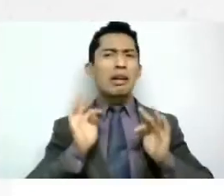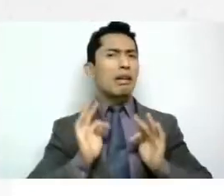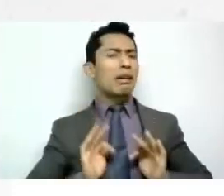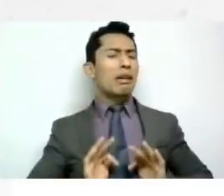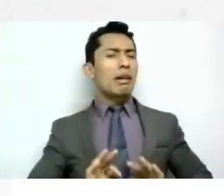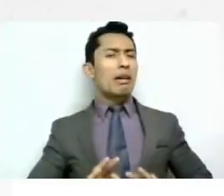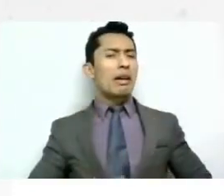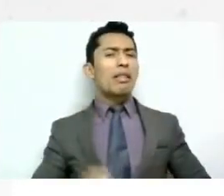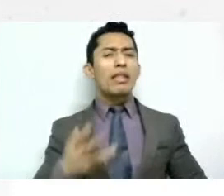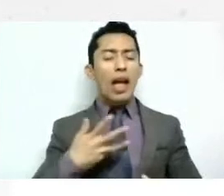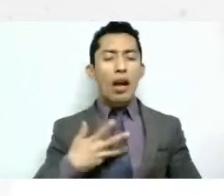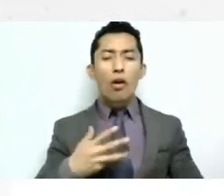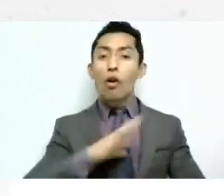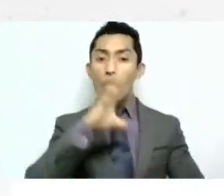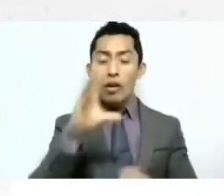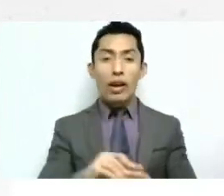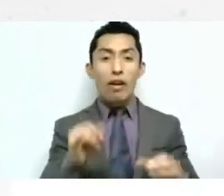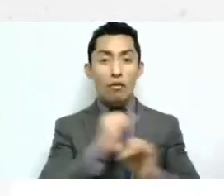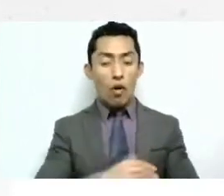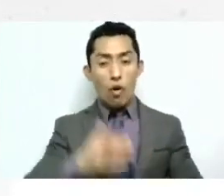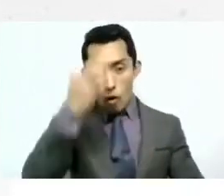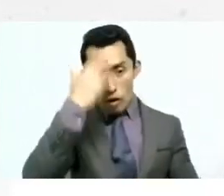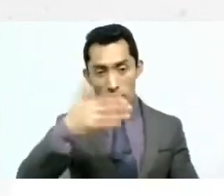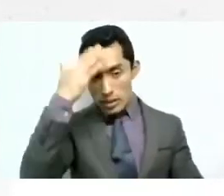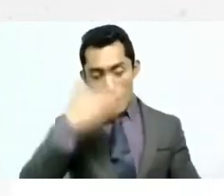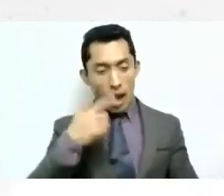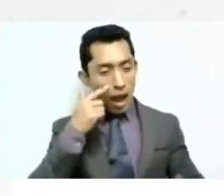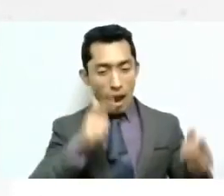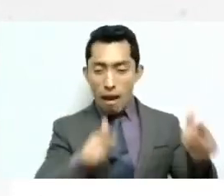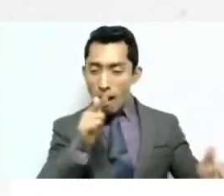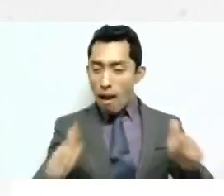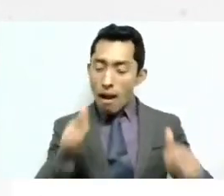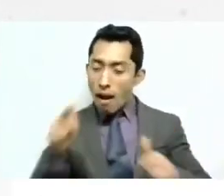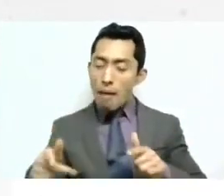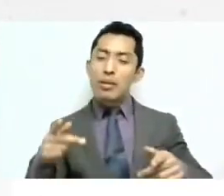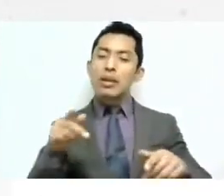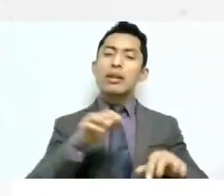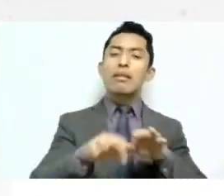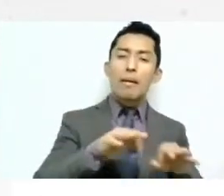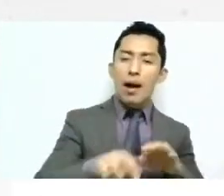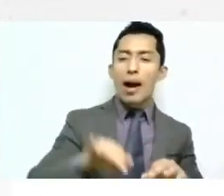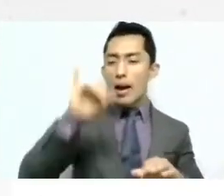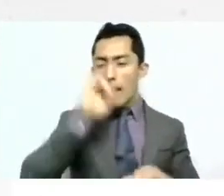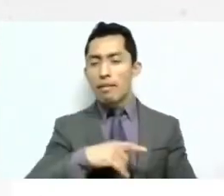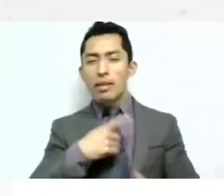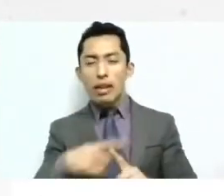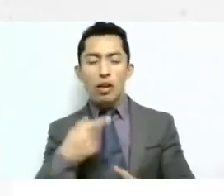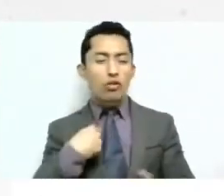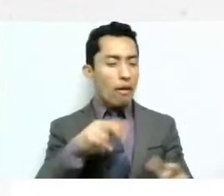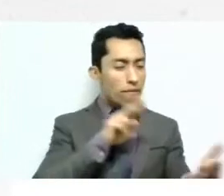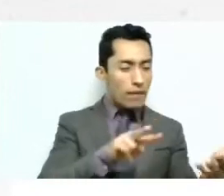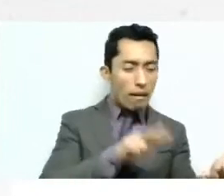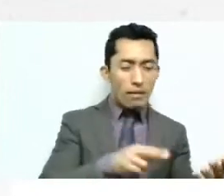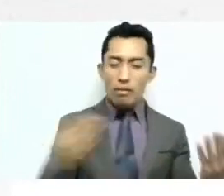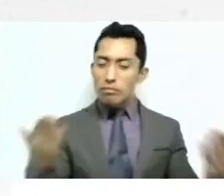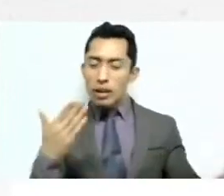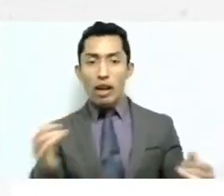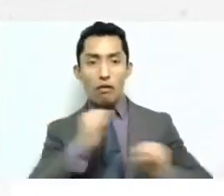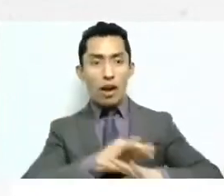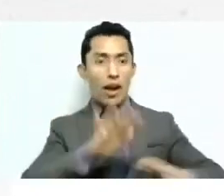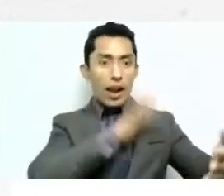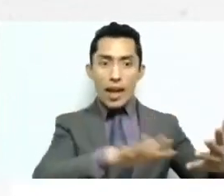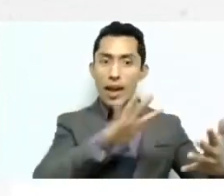de las partes a todo lo que da aquí aquí está el trabajador aquí está el patrón yo estoy viendo cómo poder armonizar y poder